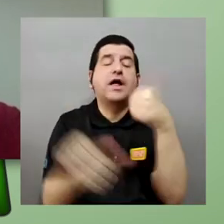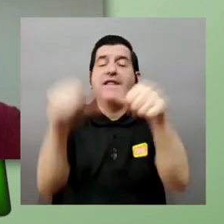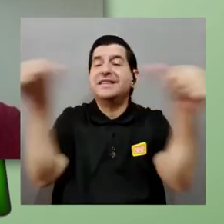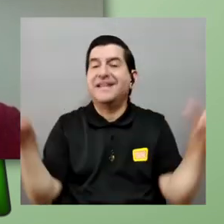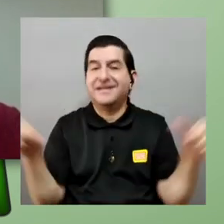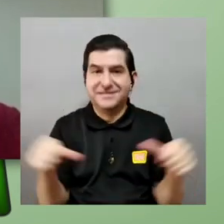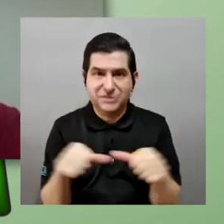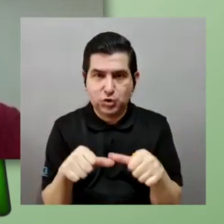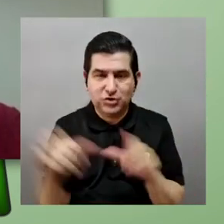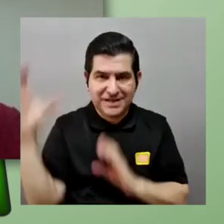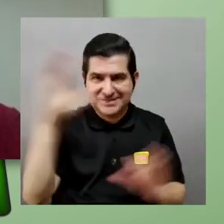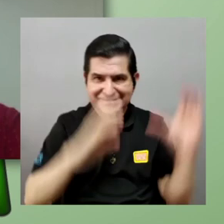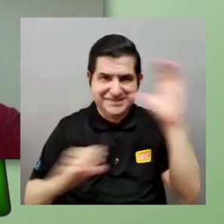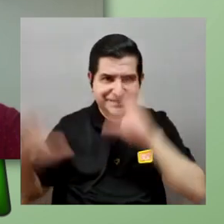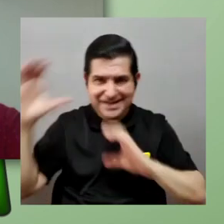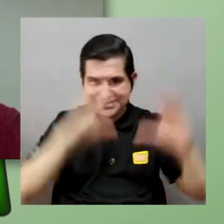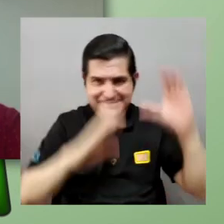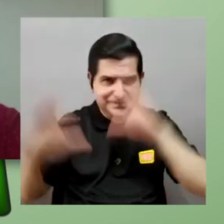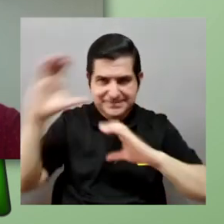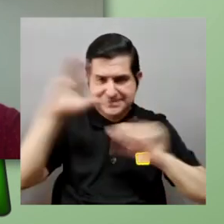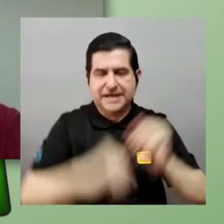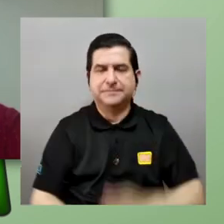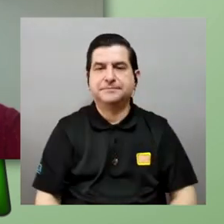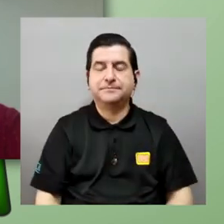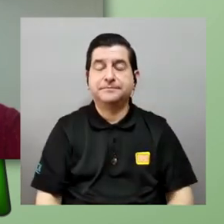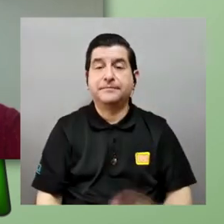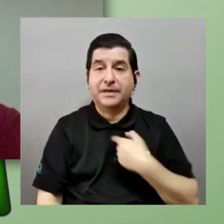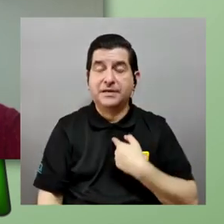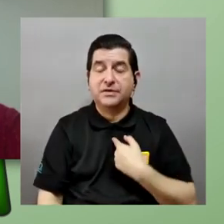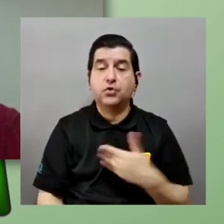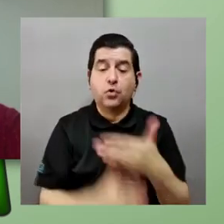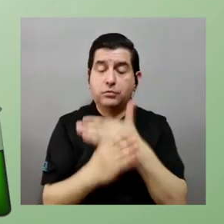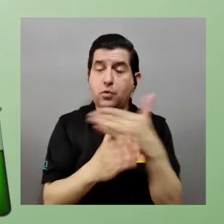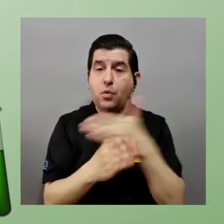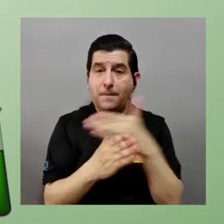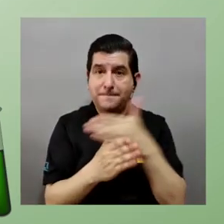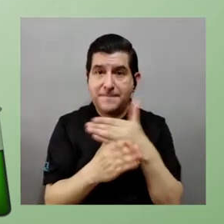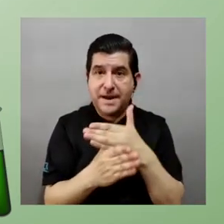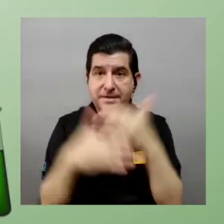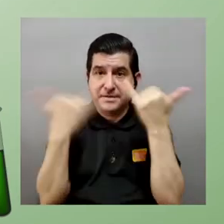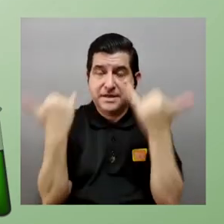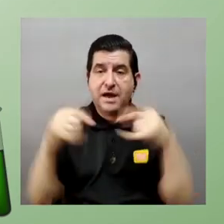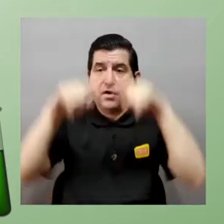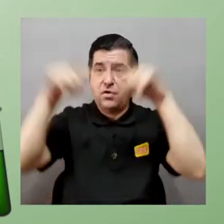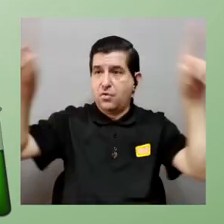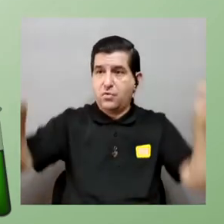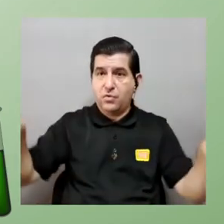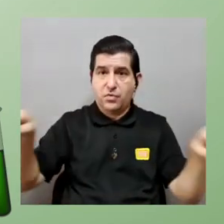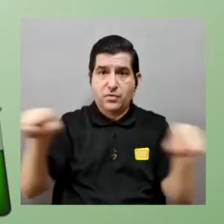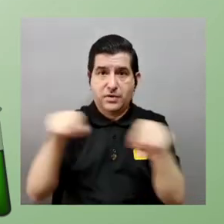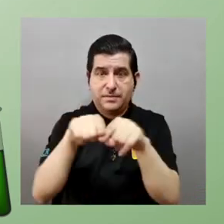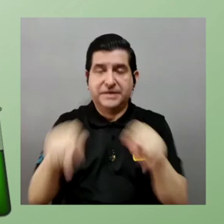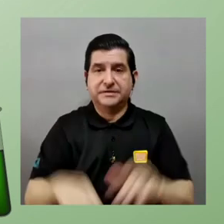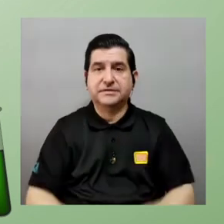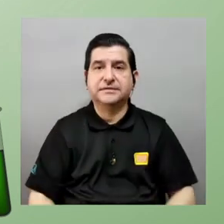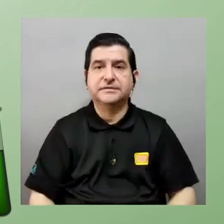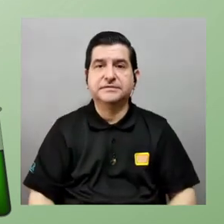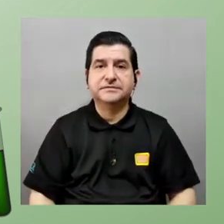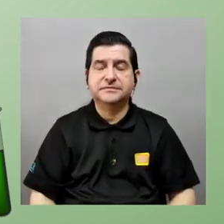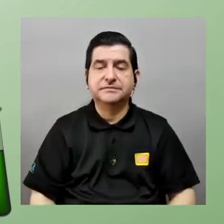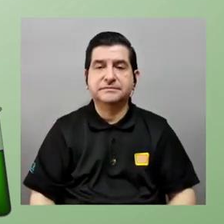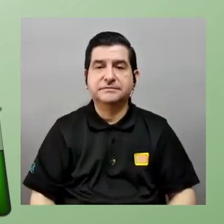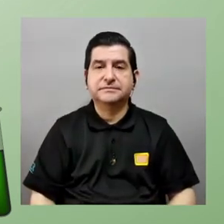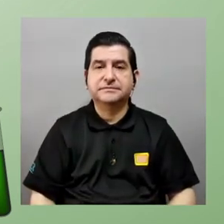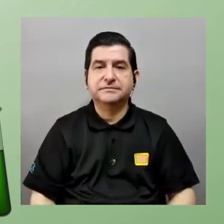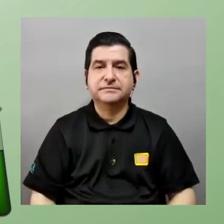todas las demás ramas de ciencias les estoy compartiendo una pantalla hace una